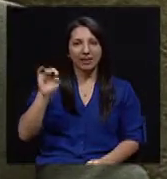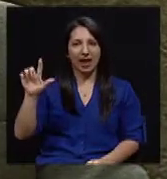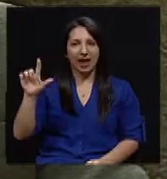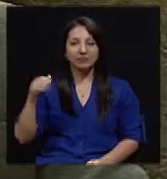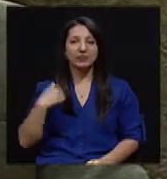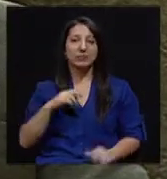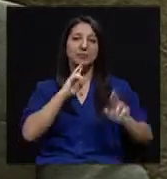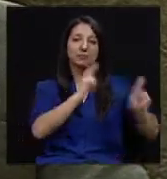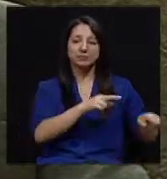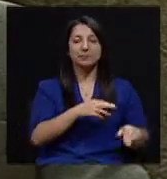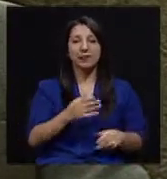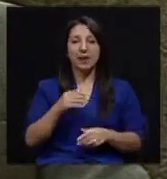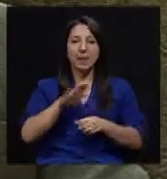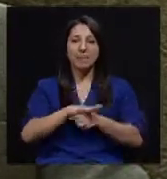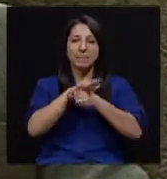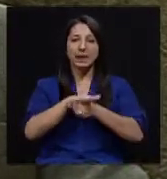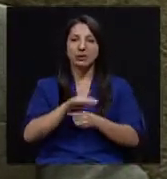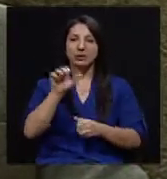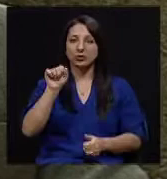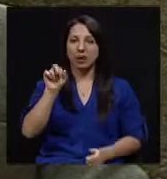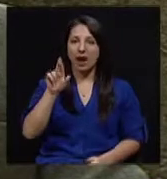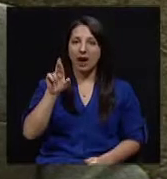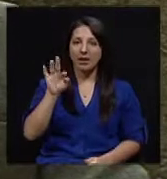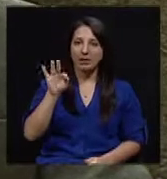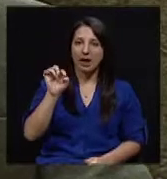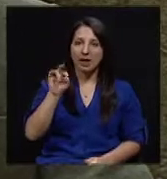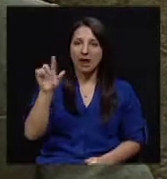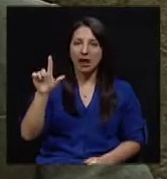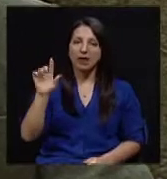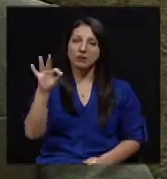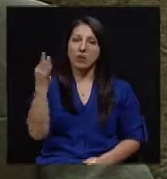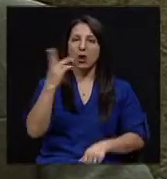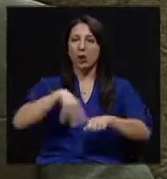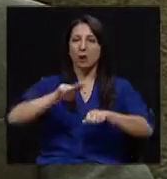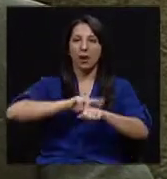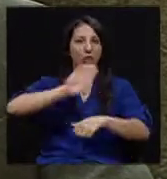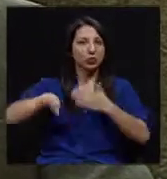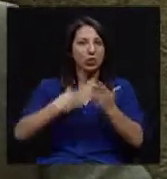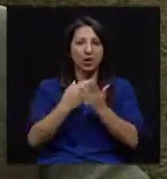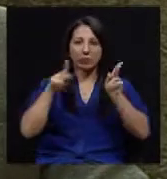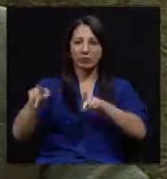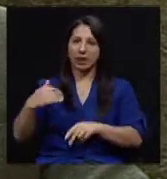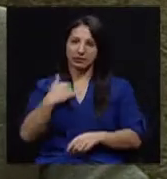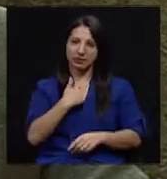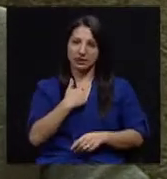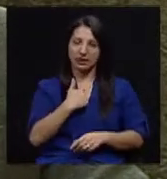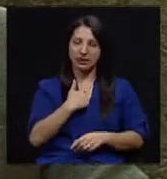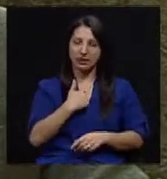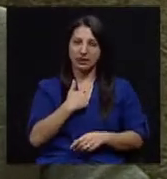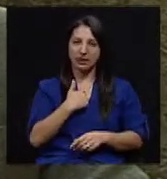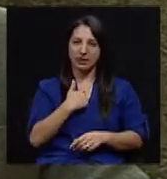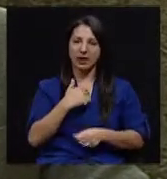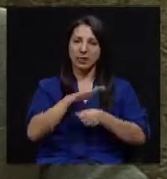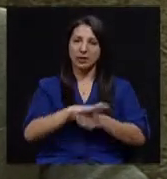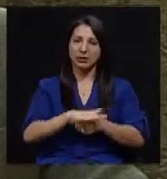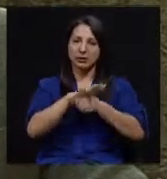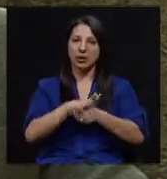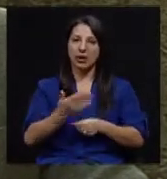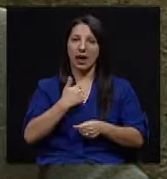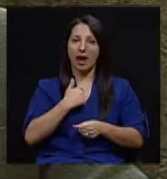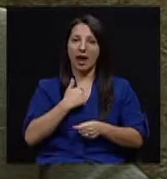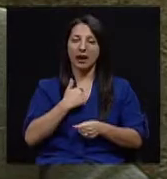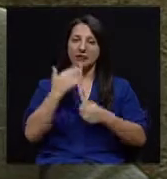Bueno, la presión arterial es una condición normal que todos tenemos. Es la presión que